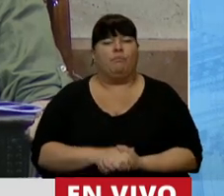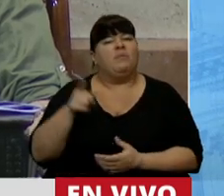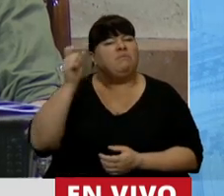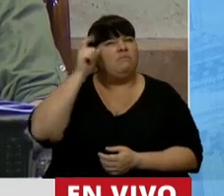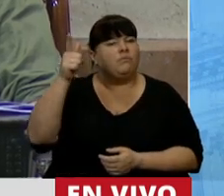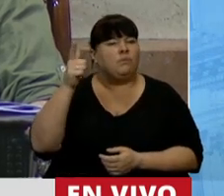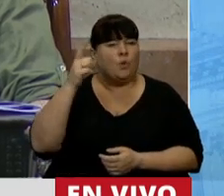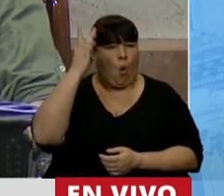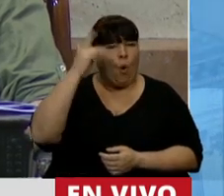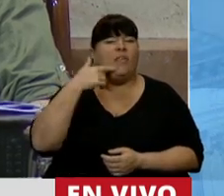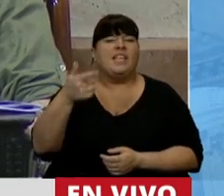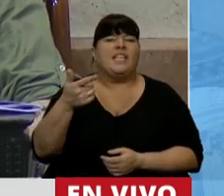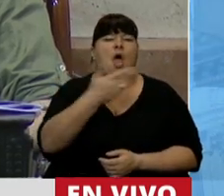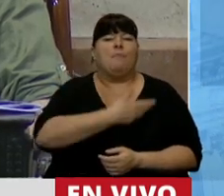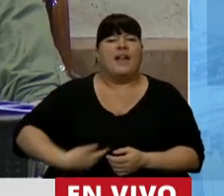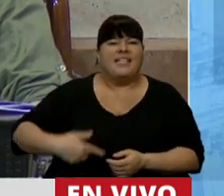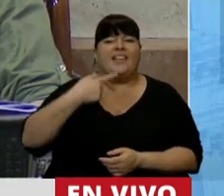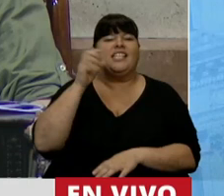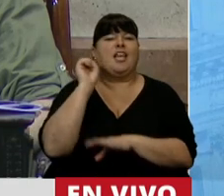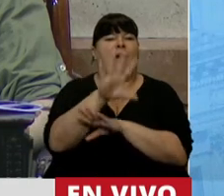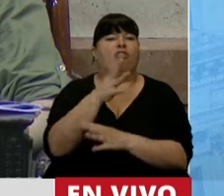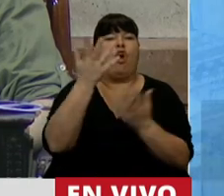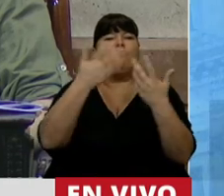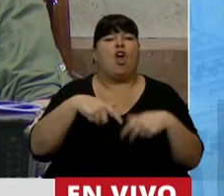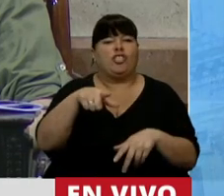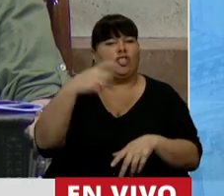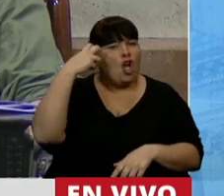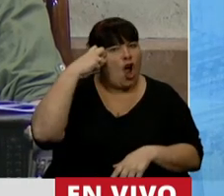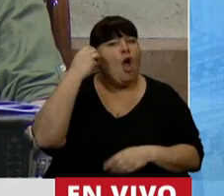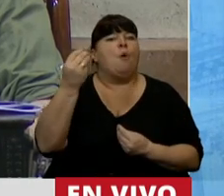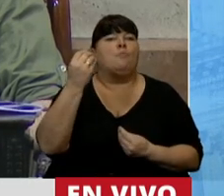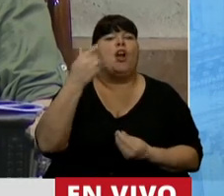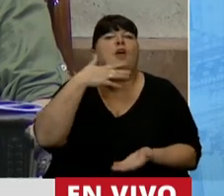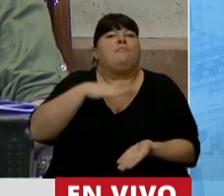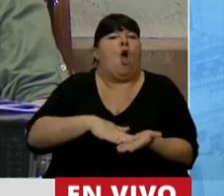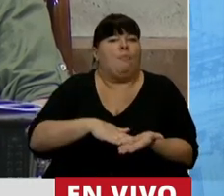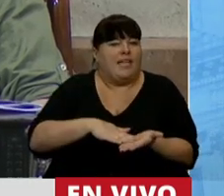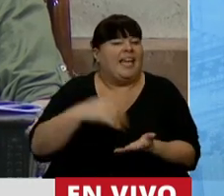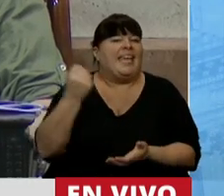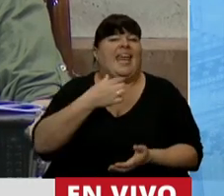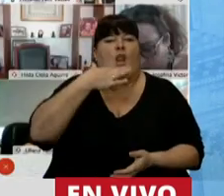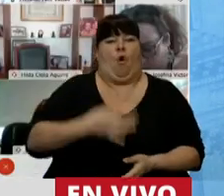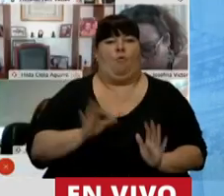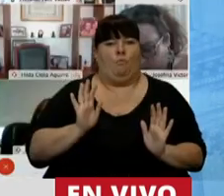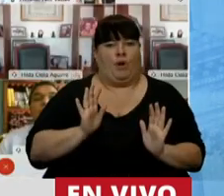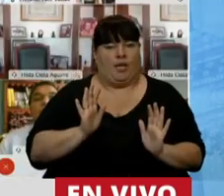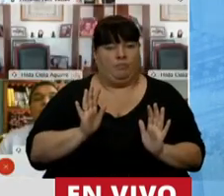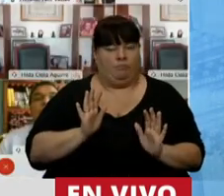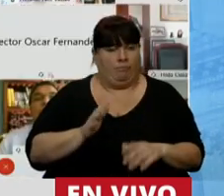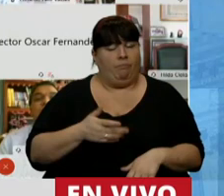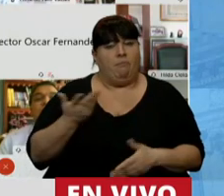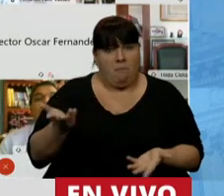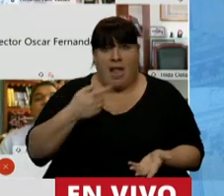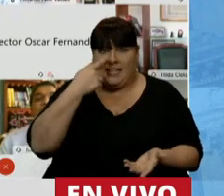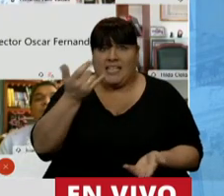preguntaba, el Presidente dice que ha enviado este proyecto al Congreso porque había hecho una promesa y la quiere cumplir. Sería